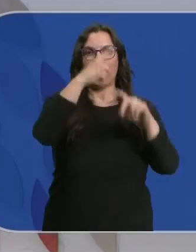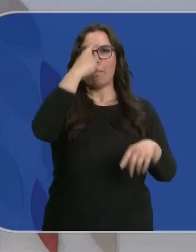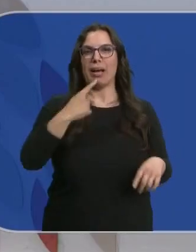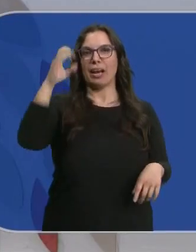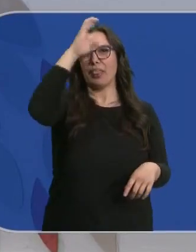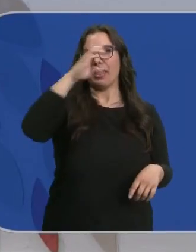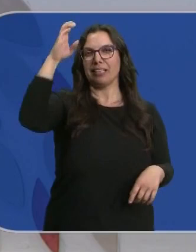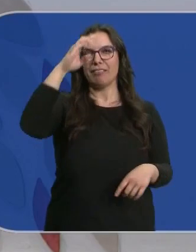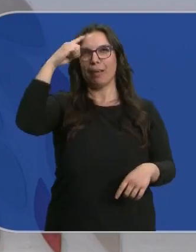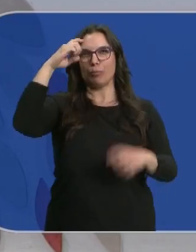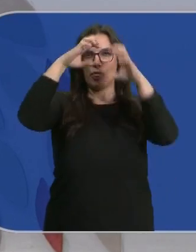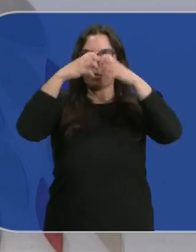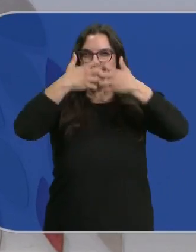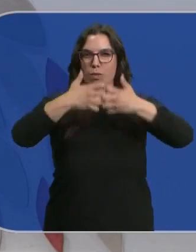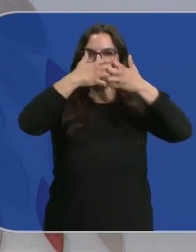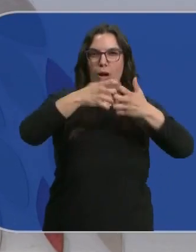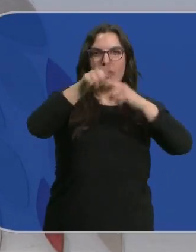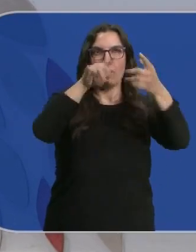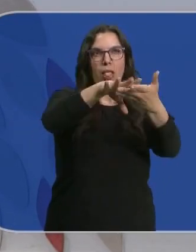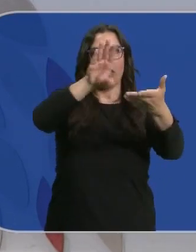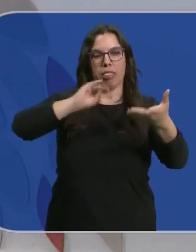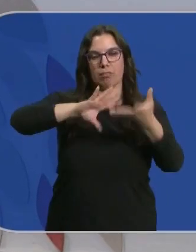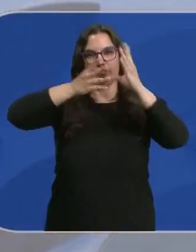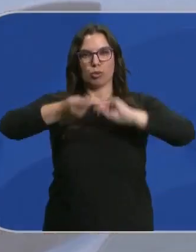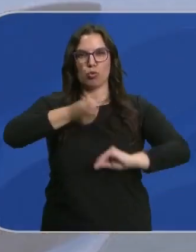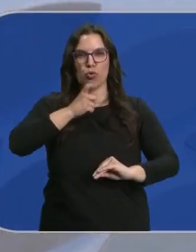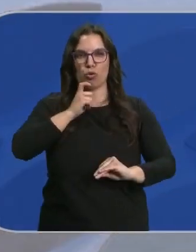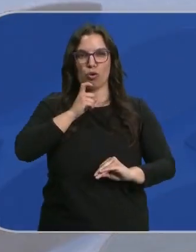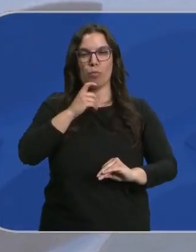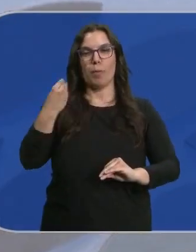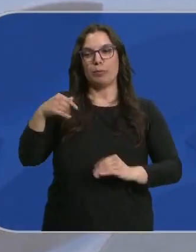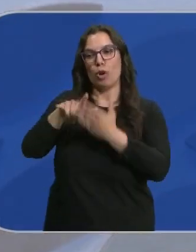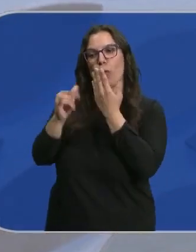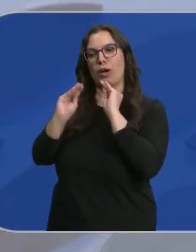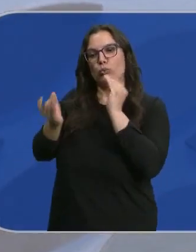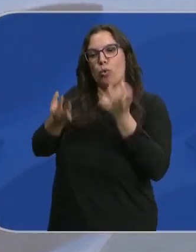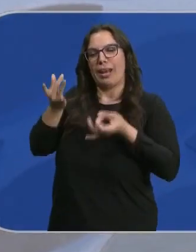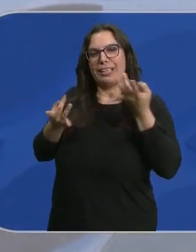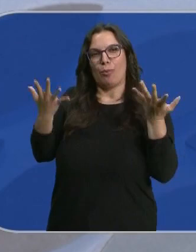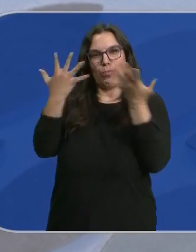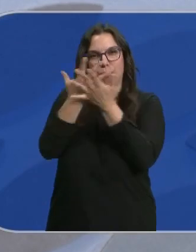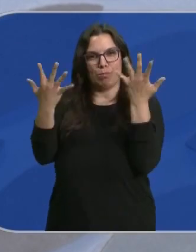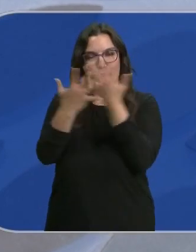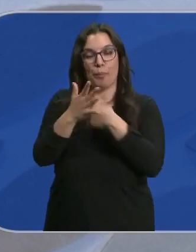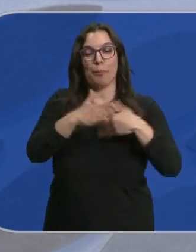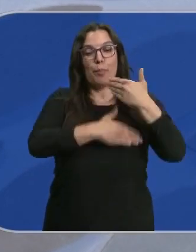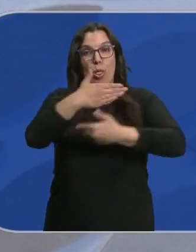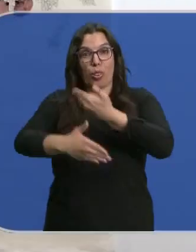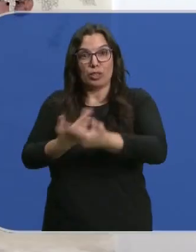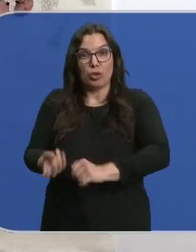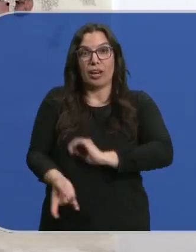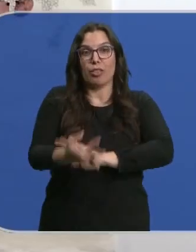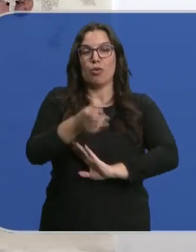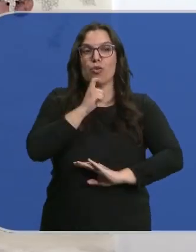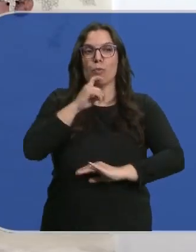científicas de la actividad cerebral y la percepción visual, incorporándolas a su lenguaje creativo. Para el proceso de creación de las obras,